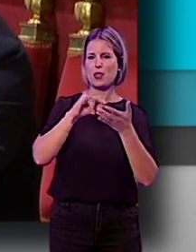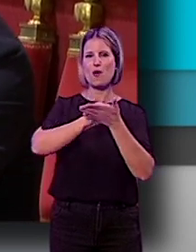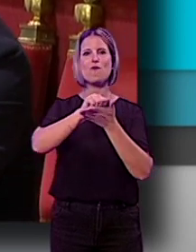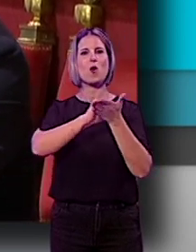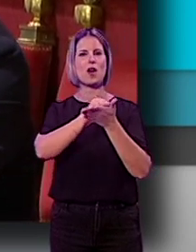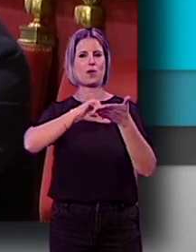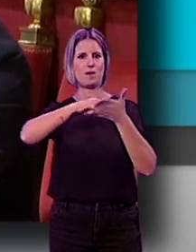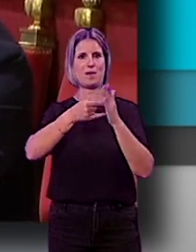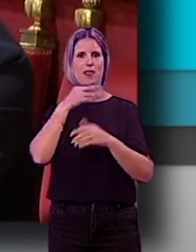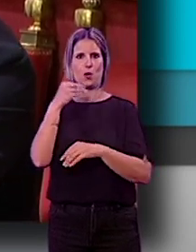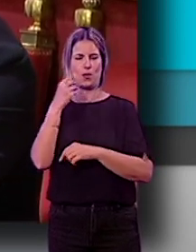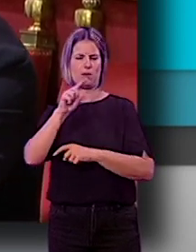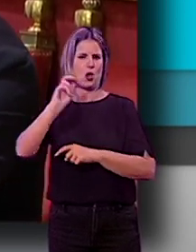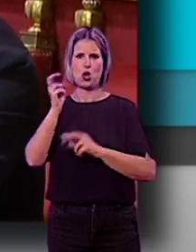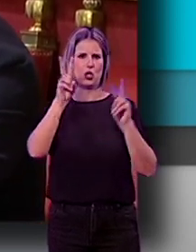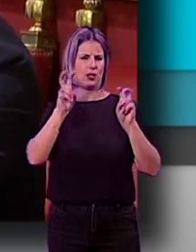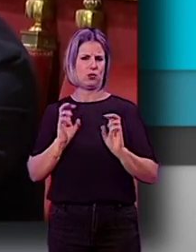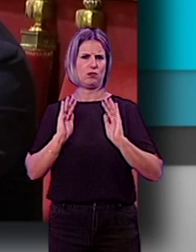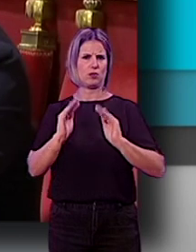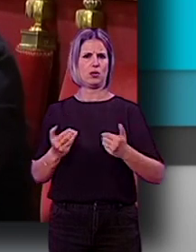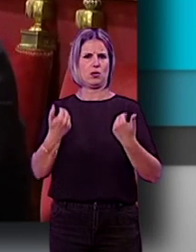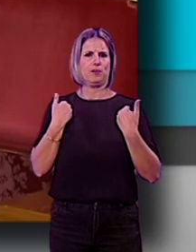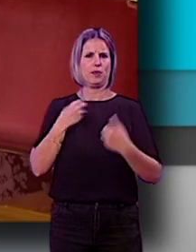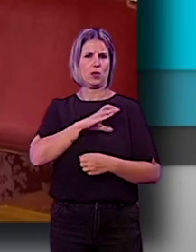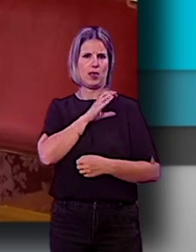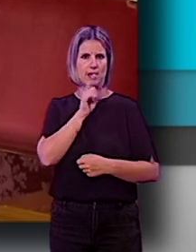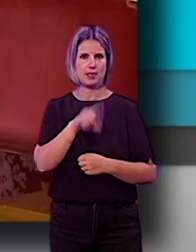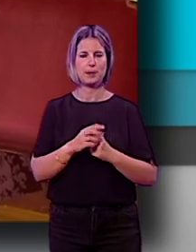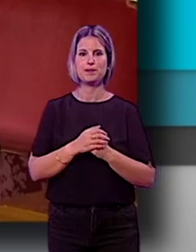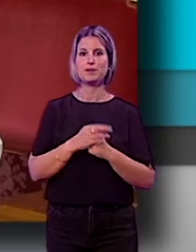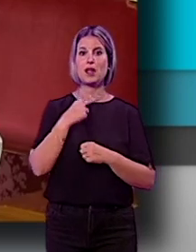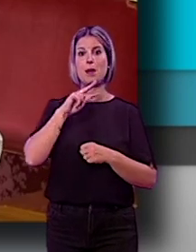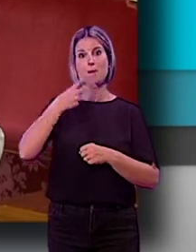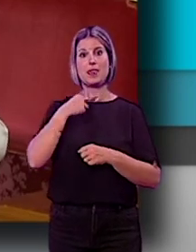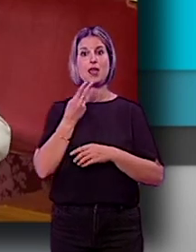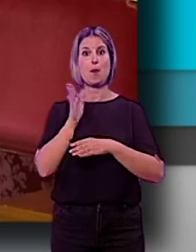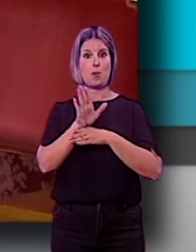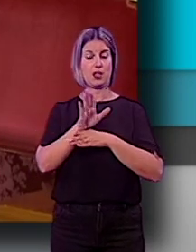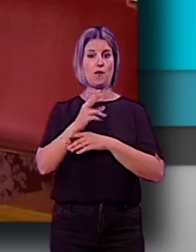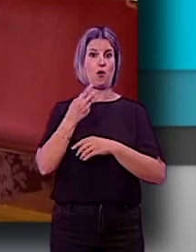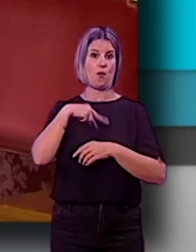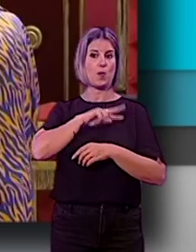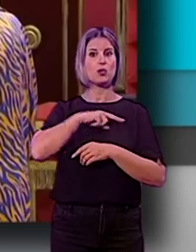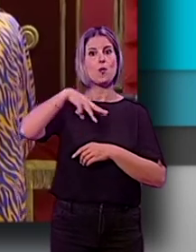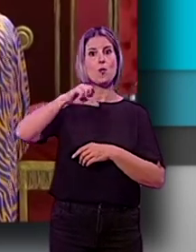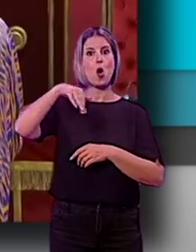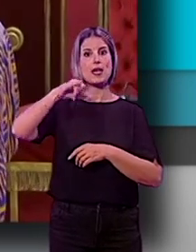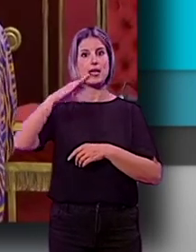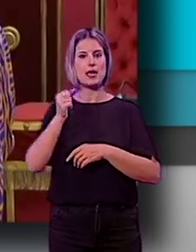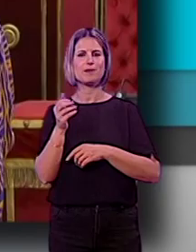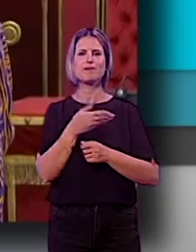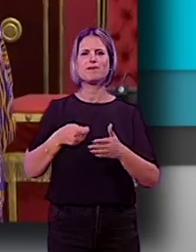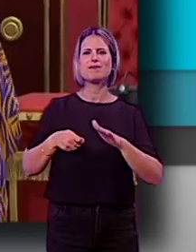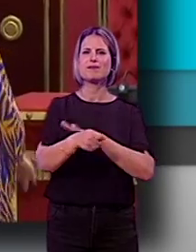Plan de la Juventud, entre otros asuntos de su concejalía. La viceportavoz de Vox, Mónica Rodríguez, ha querido solicitar